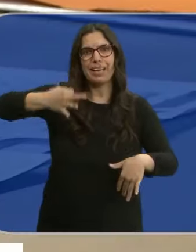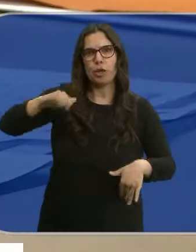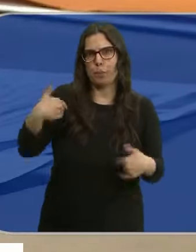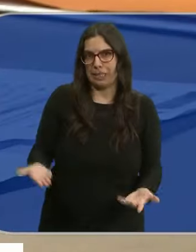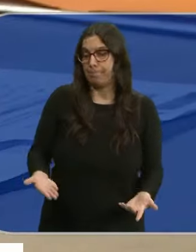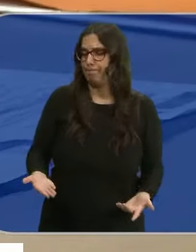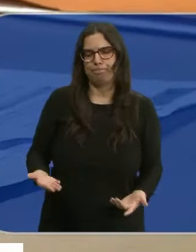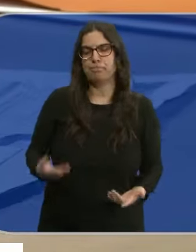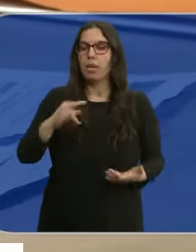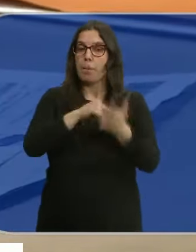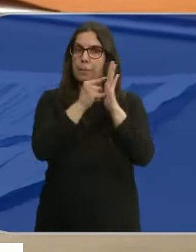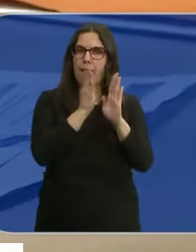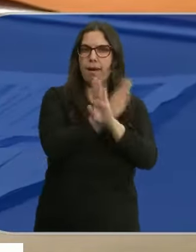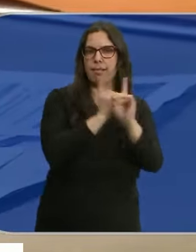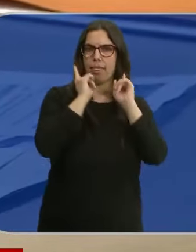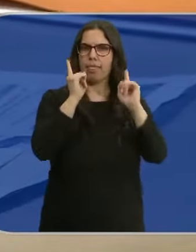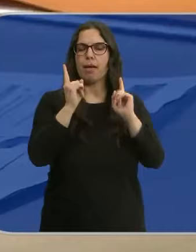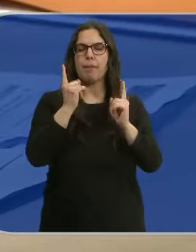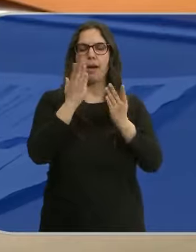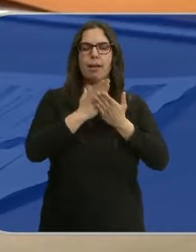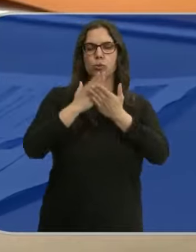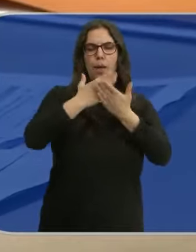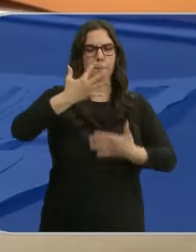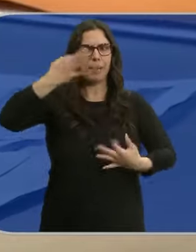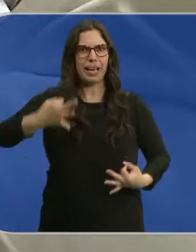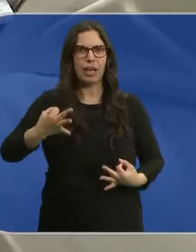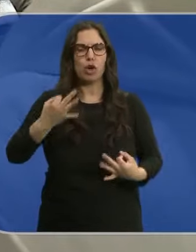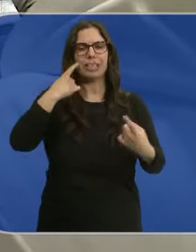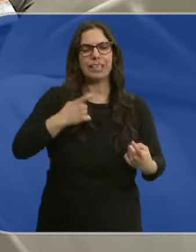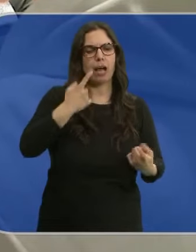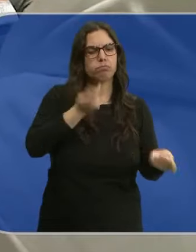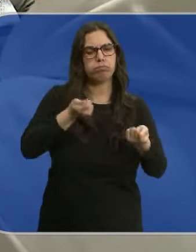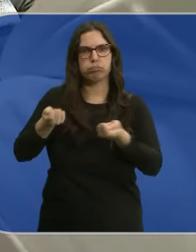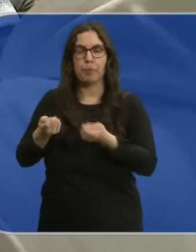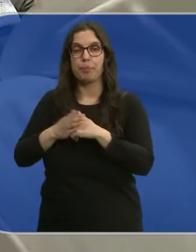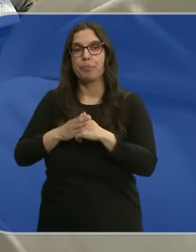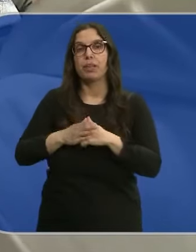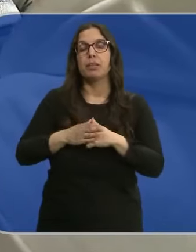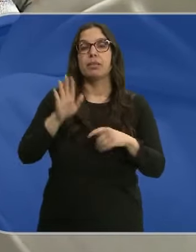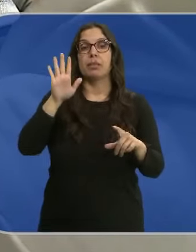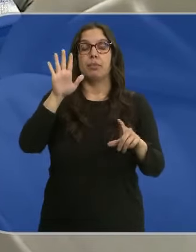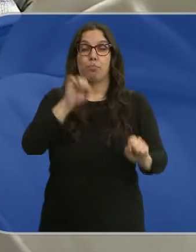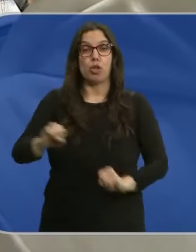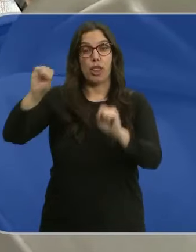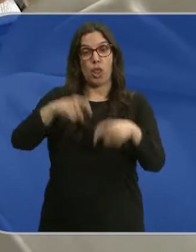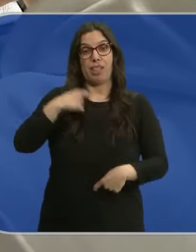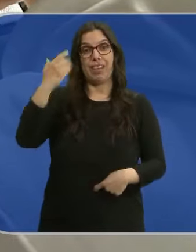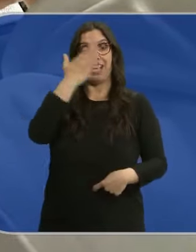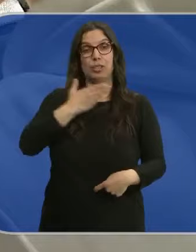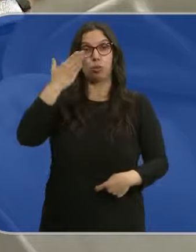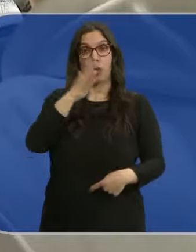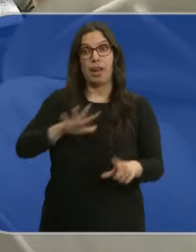mayor. La idea de estos planes es que podamos estudiar esos riesgos y podamos acotarlos. La Escuela Nacional de Protección Civil forma responsables